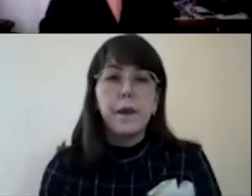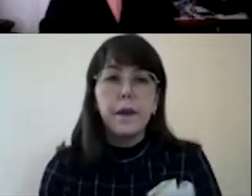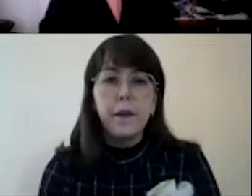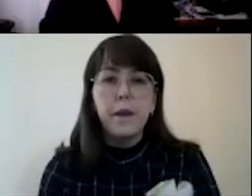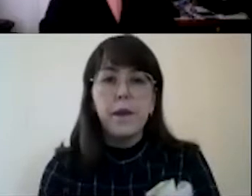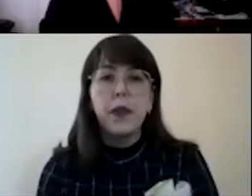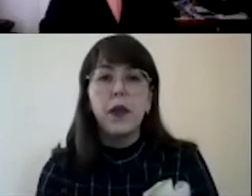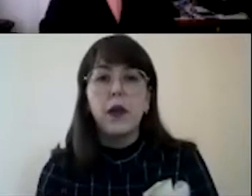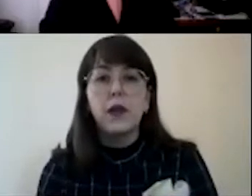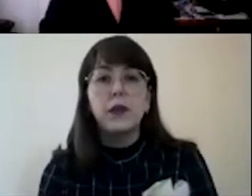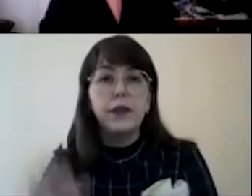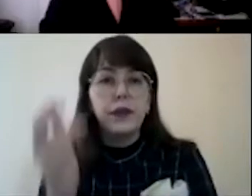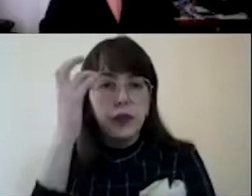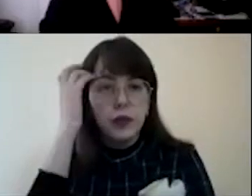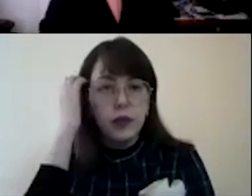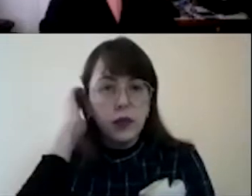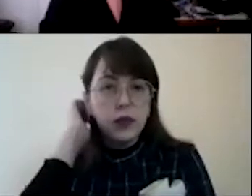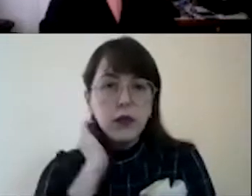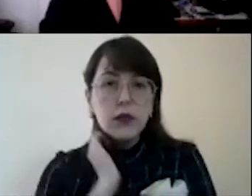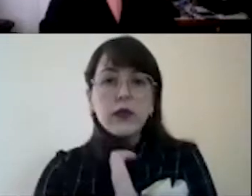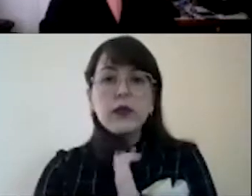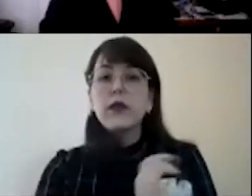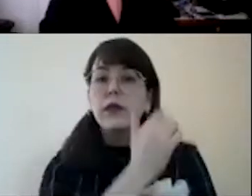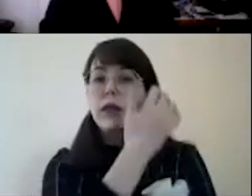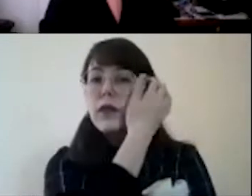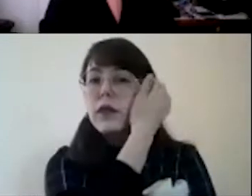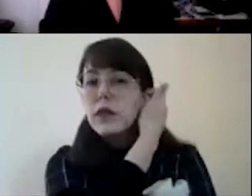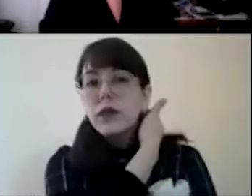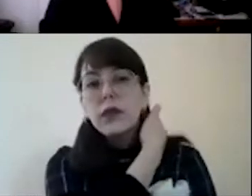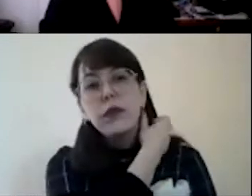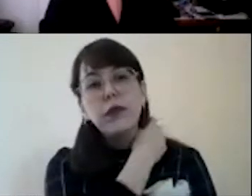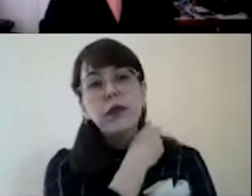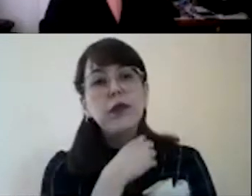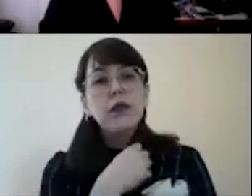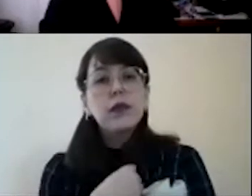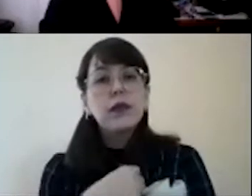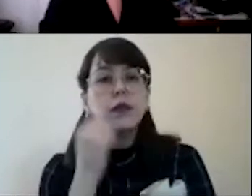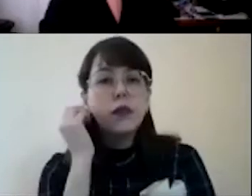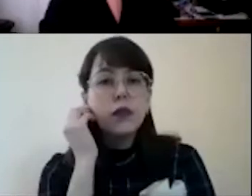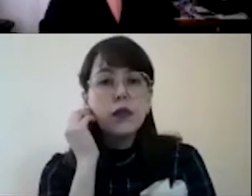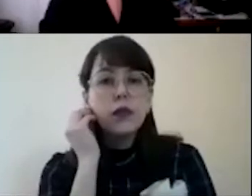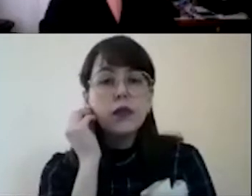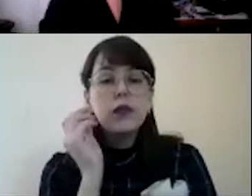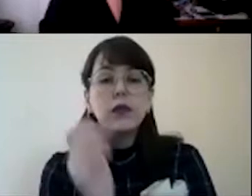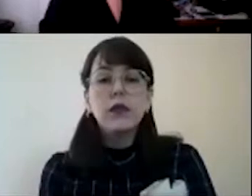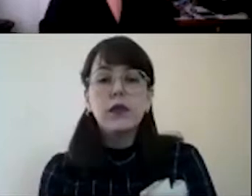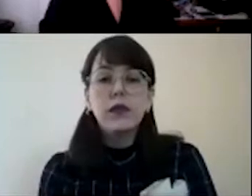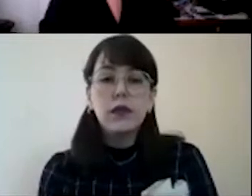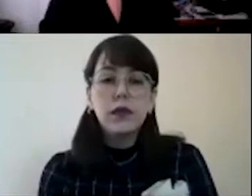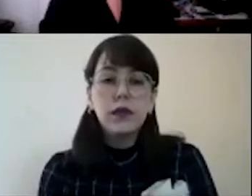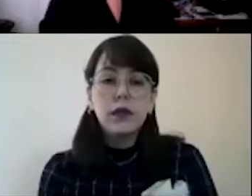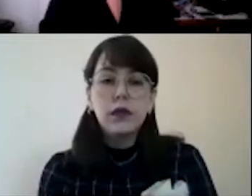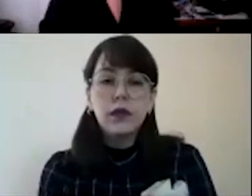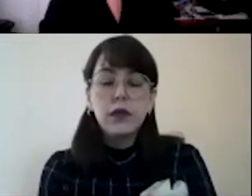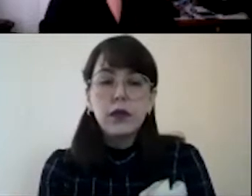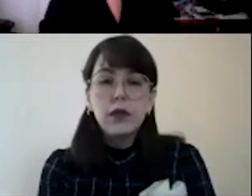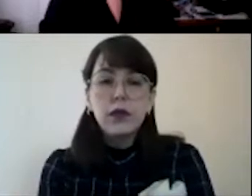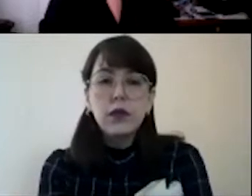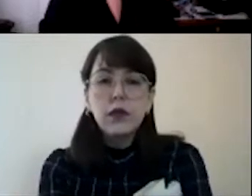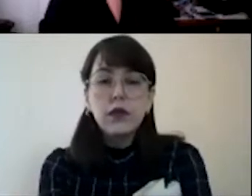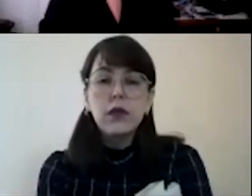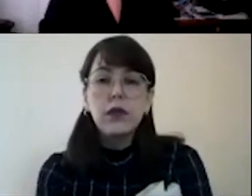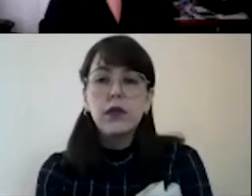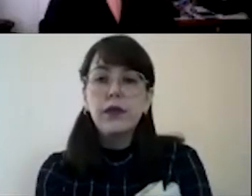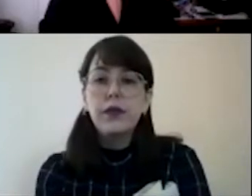y actividades artísticas. Para nosotros, como Facultad de Arte, nos alegra y nos emociona ver cómo han crecido